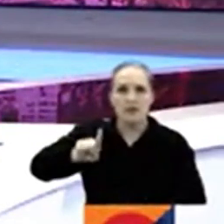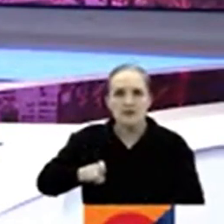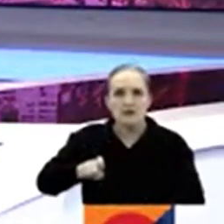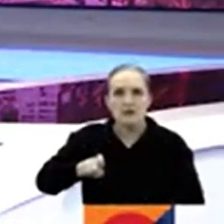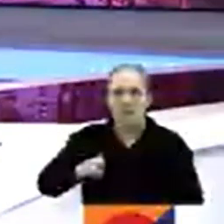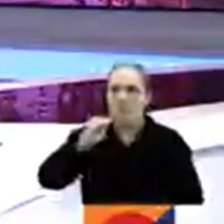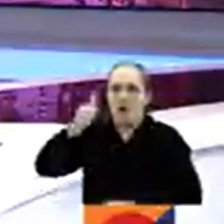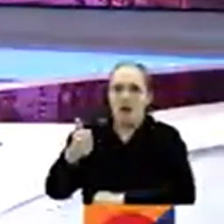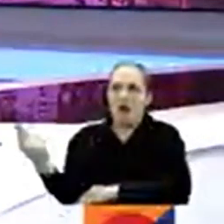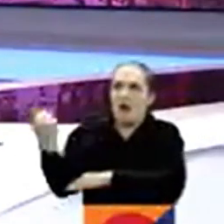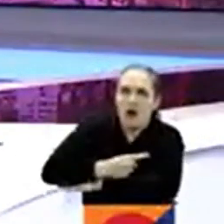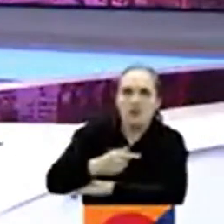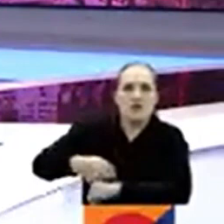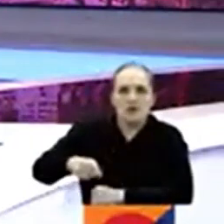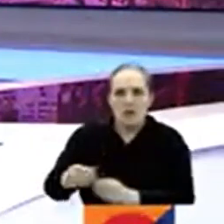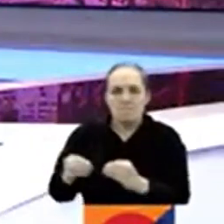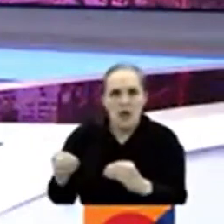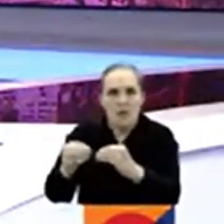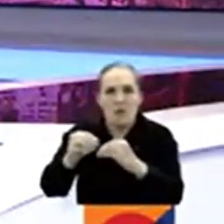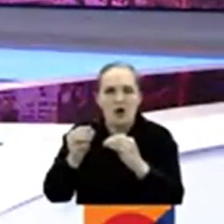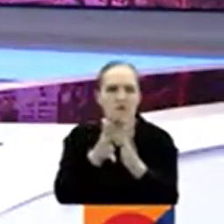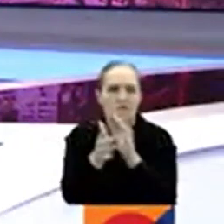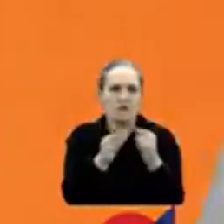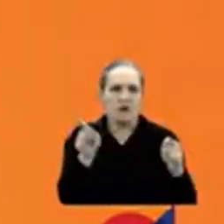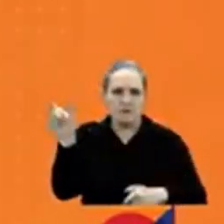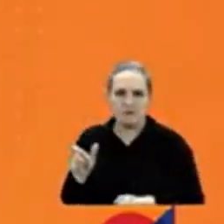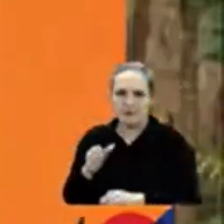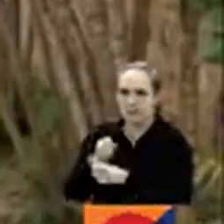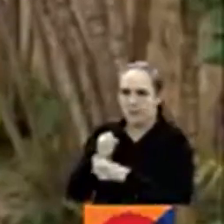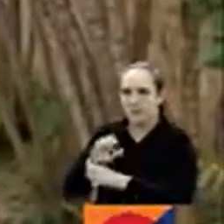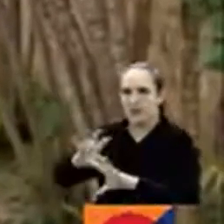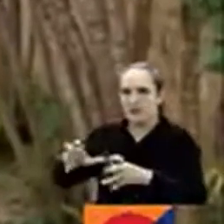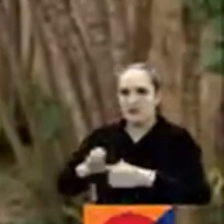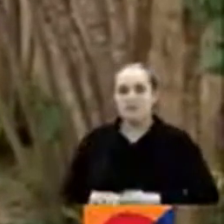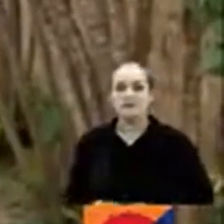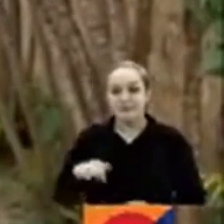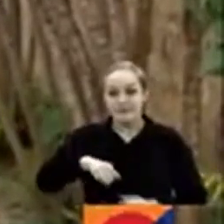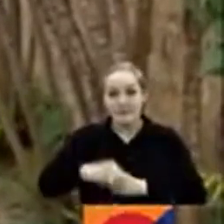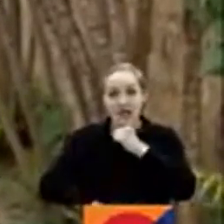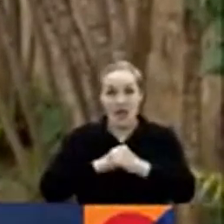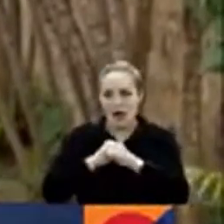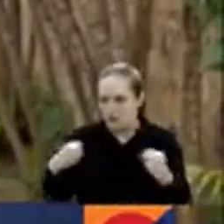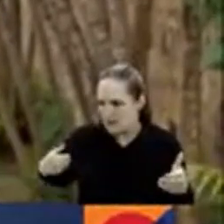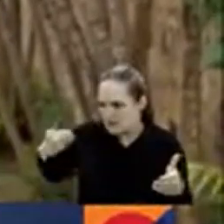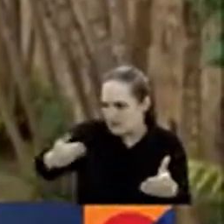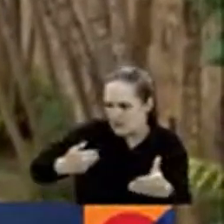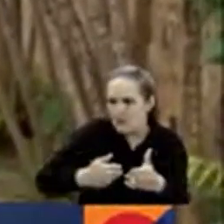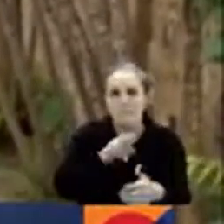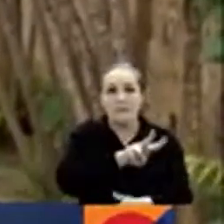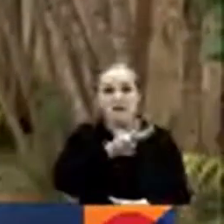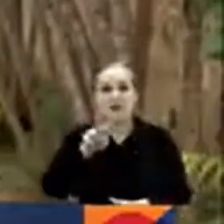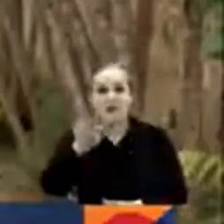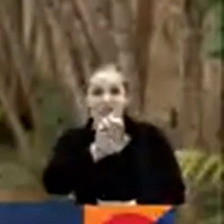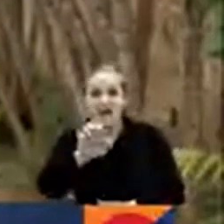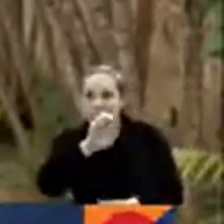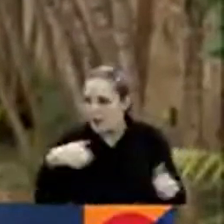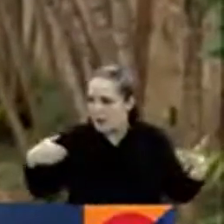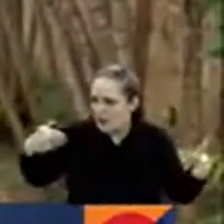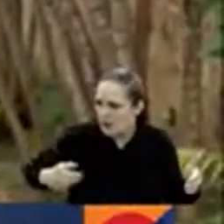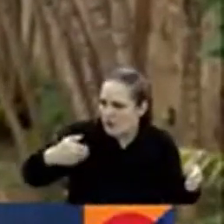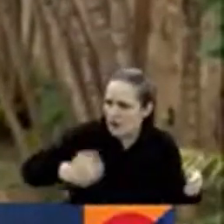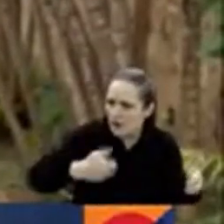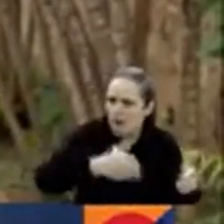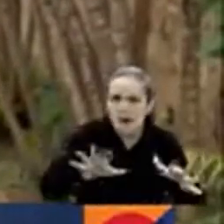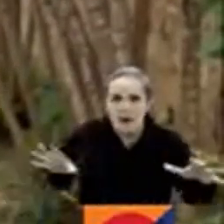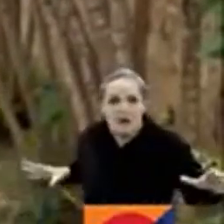Más información con Carlos Buitrago, periodista de la Radio Nacional. En lo ocurrido de este año, 22 días del 2023, la Policía Metropolitana de Bucaramanga